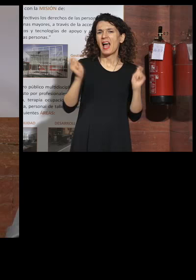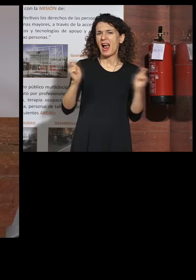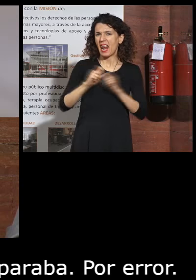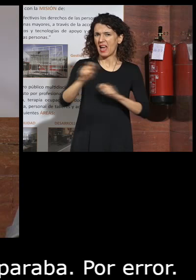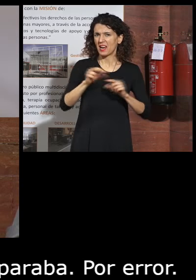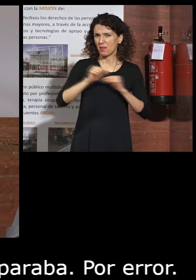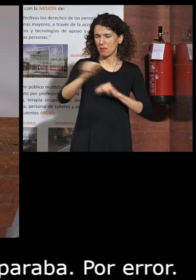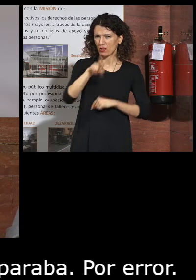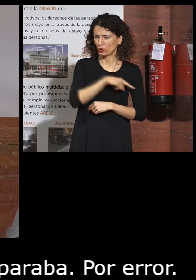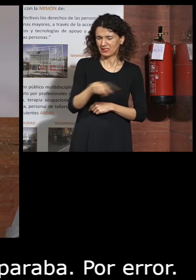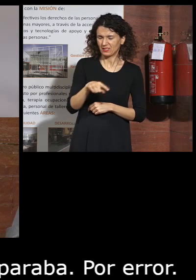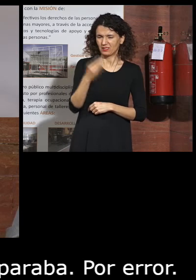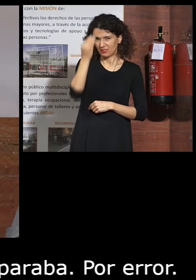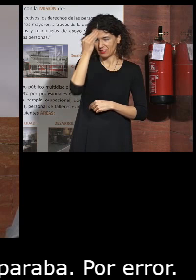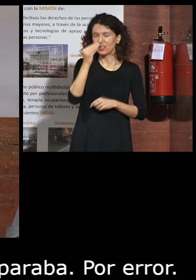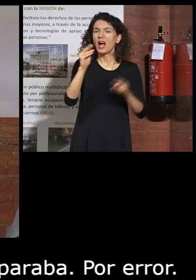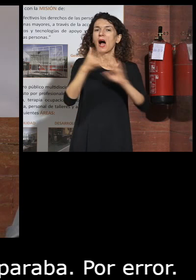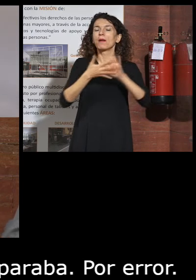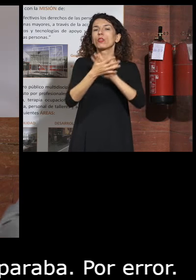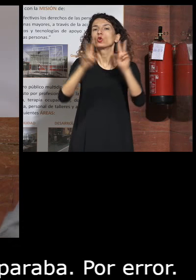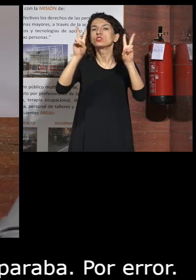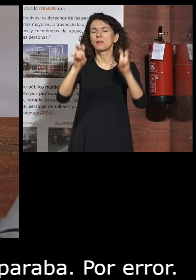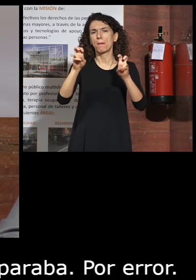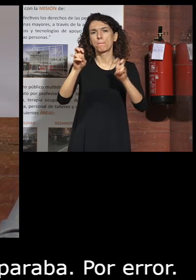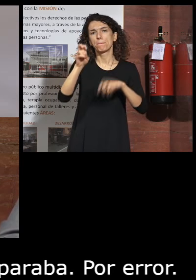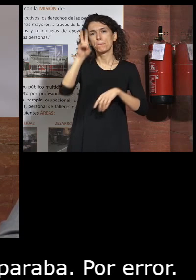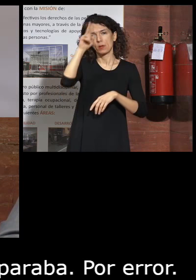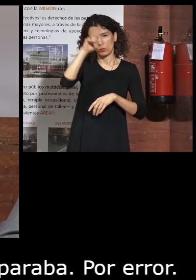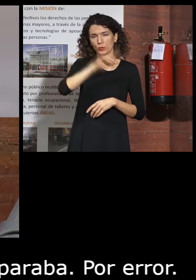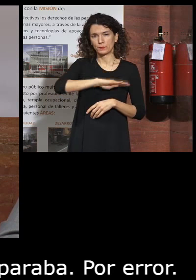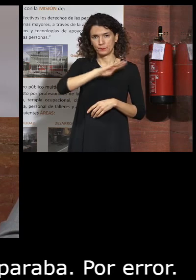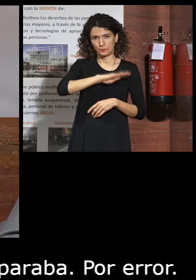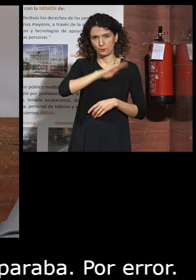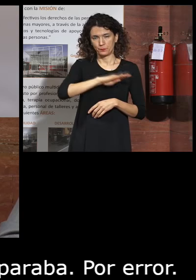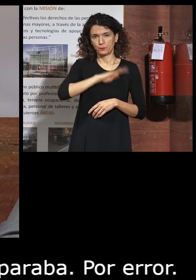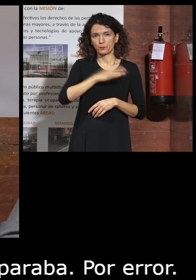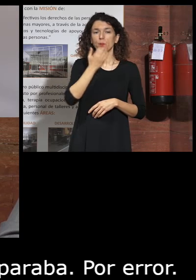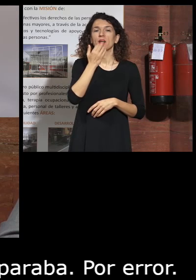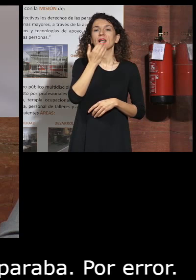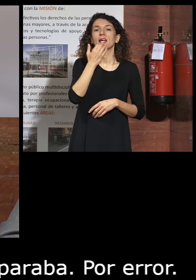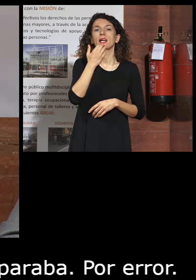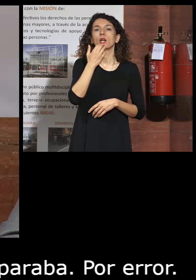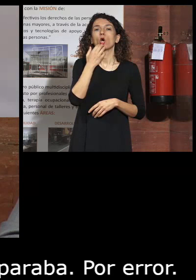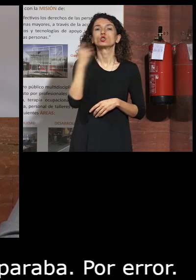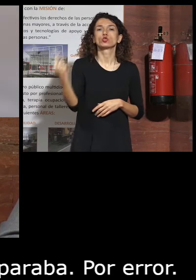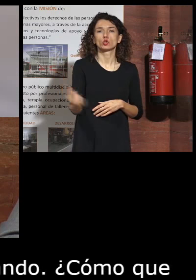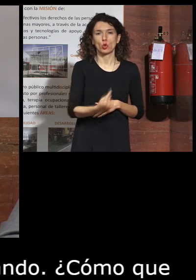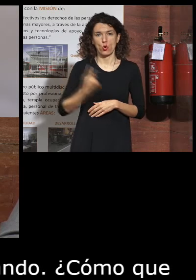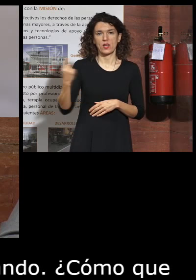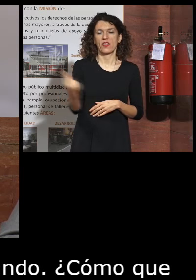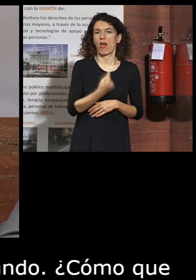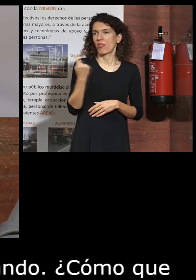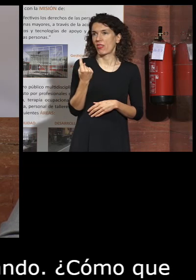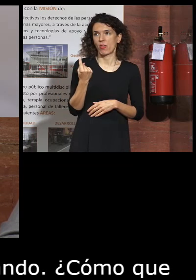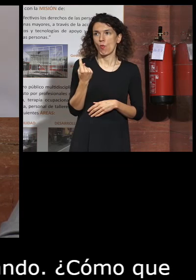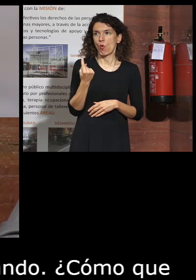estamos hablando también de un tema tan preocupante como es por ejemplo el de la soledad que no lo estamos teniendo